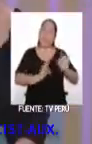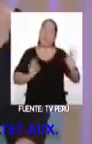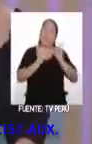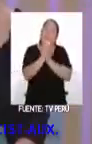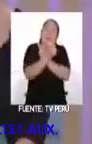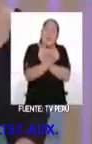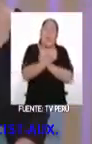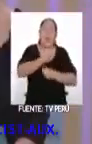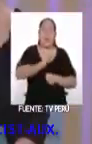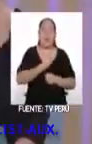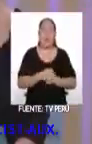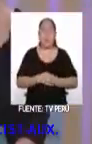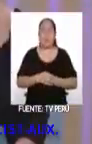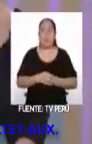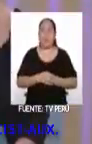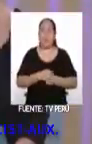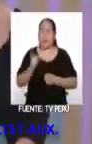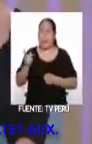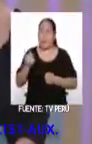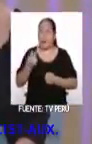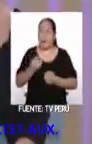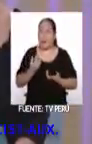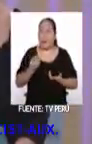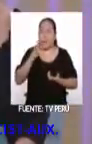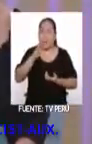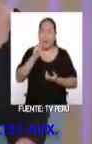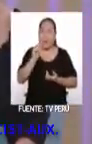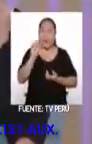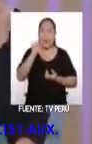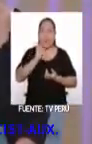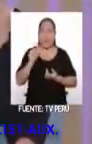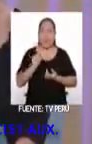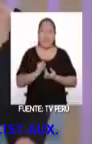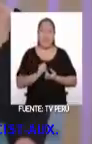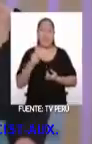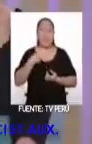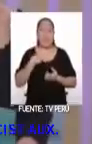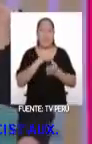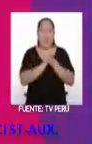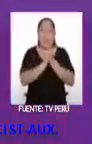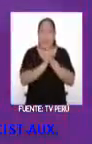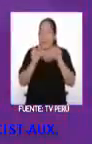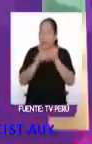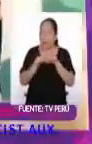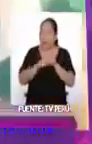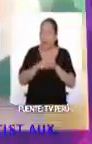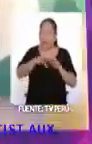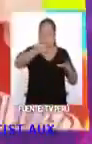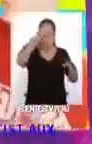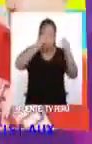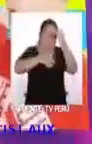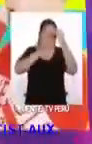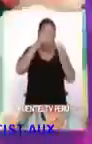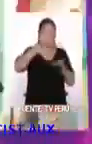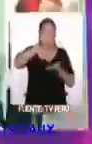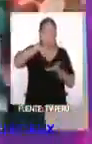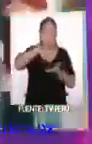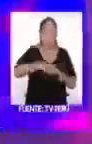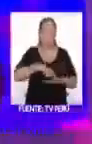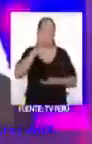que, a querernos muchos. Sí, últimamente son muy conocidos BTS. Así Todas mis amigas de promoción bailan sus coreografías. Y se aprenden así sus coreografías. Y suena por